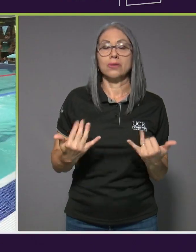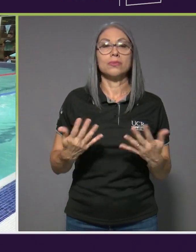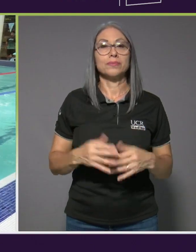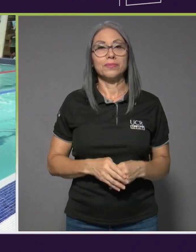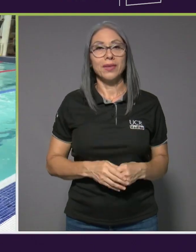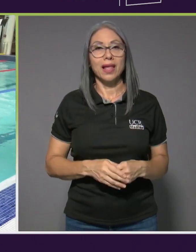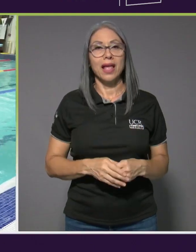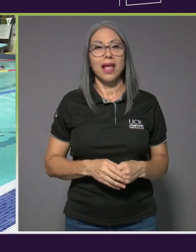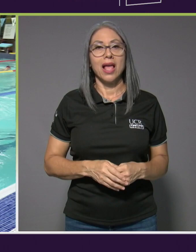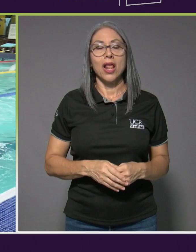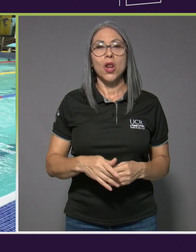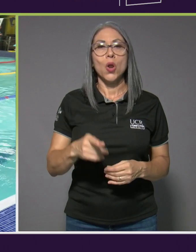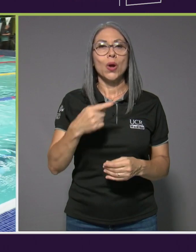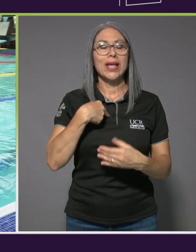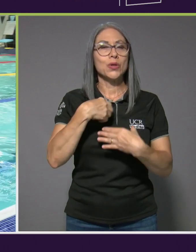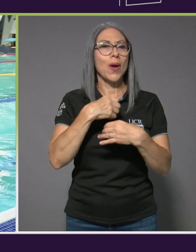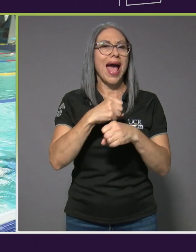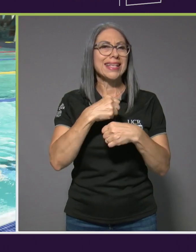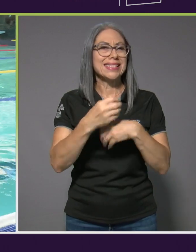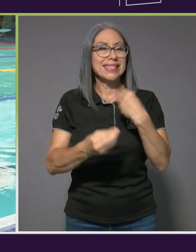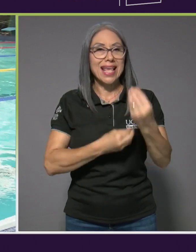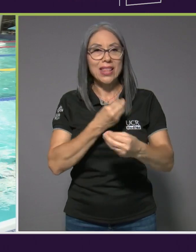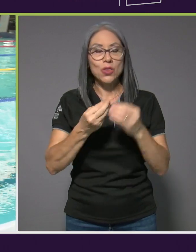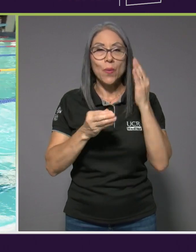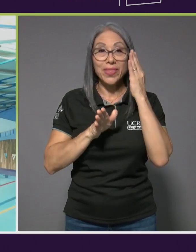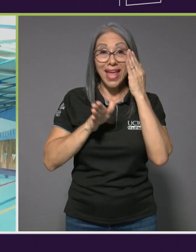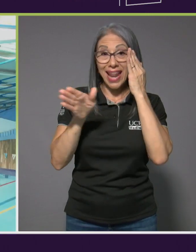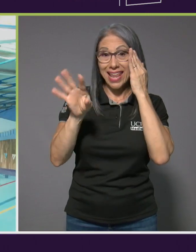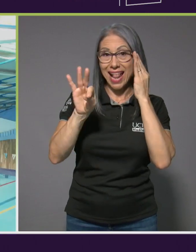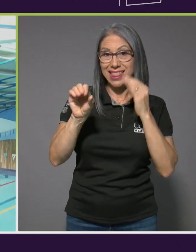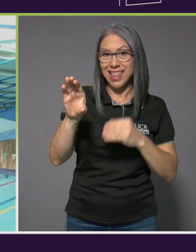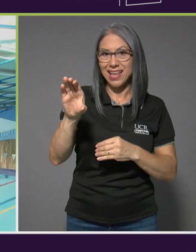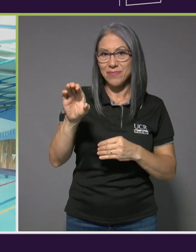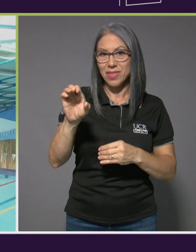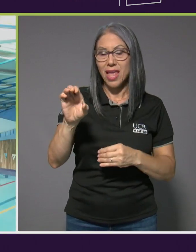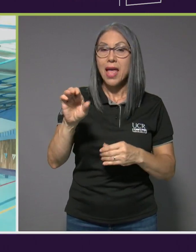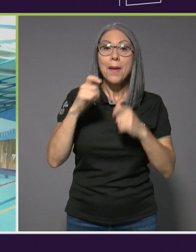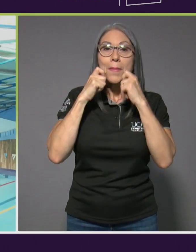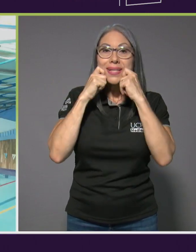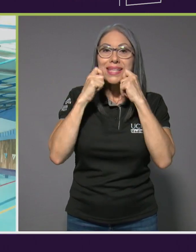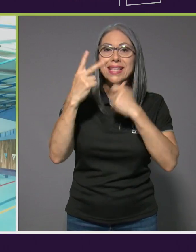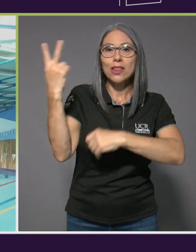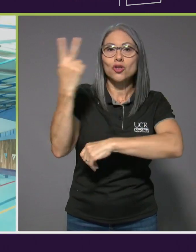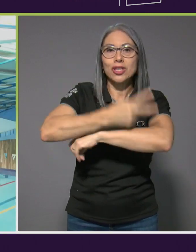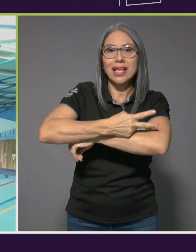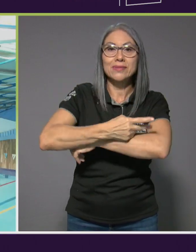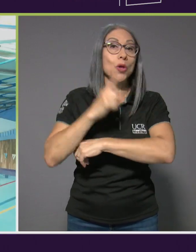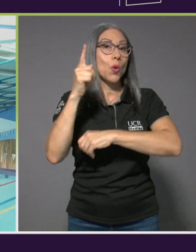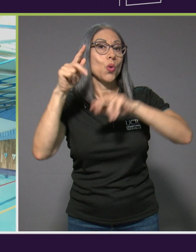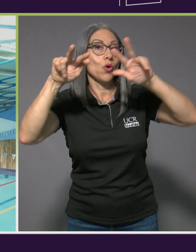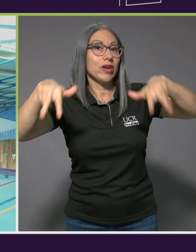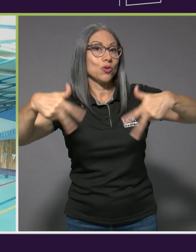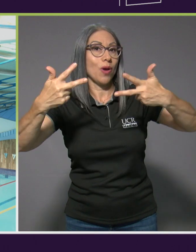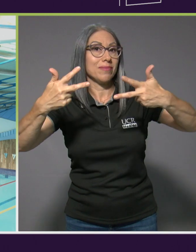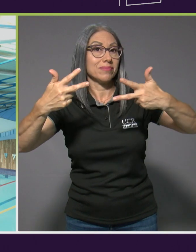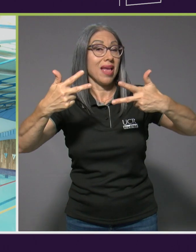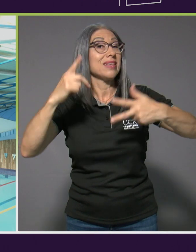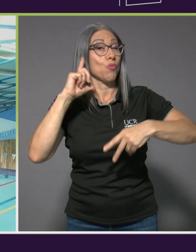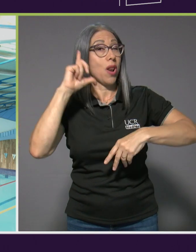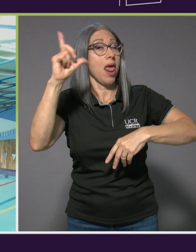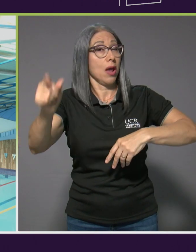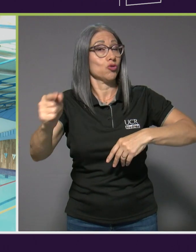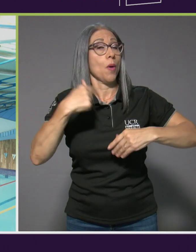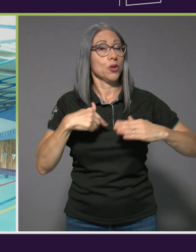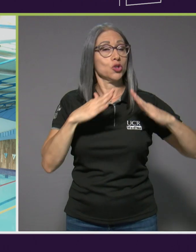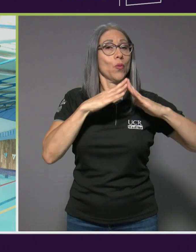Actualmente lo que estaba haciendo era ir al TEC, dos días presencial y uno virtual. Como es un viaje muy largo yo vivo en Heredia, entonces